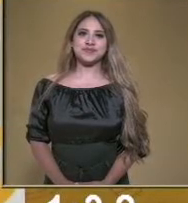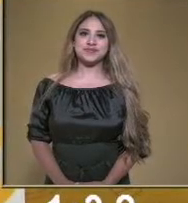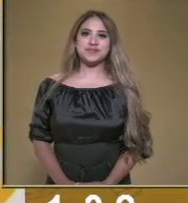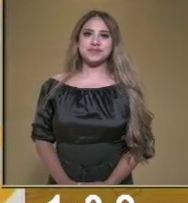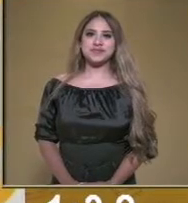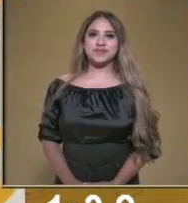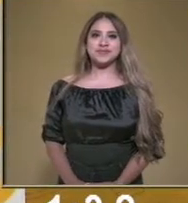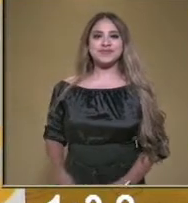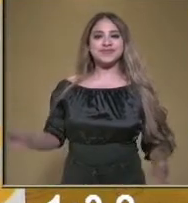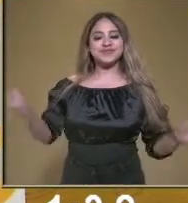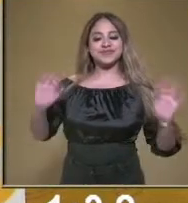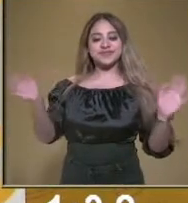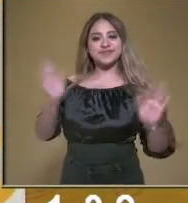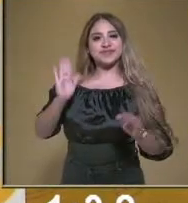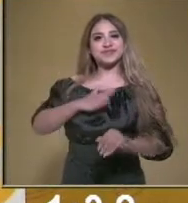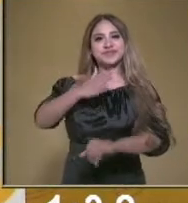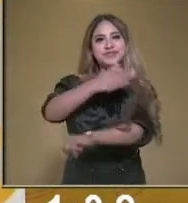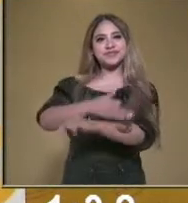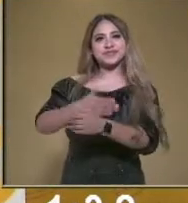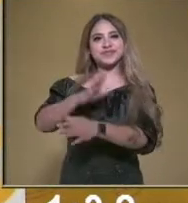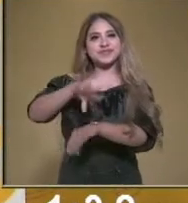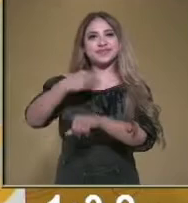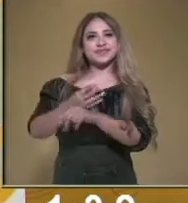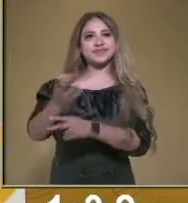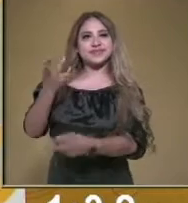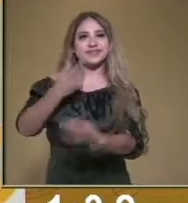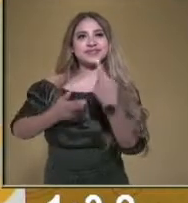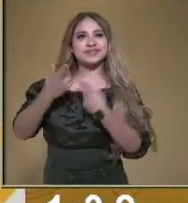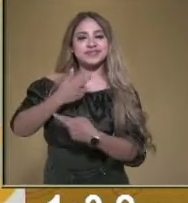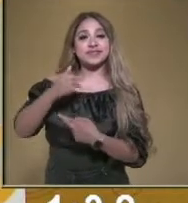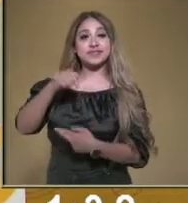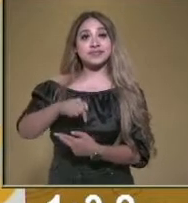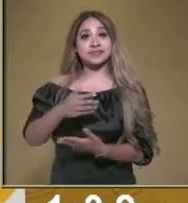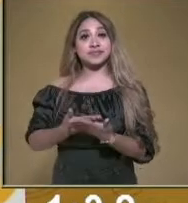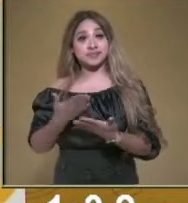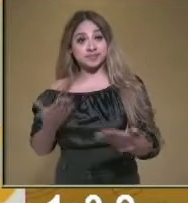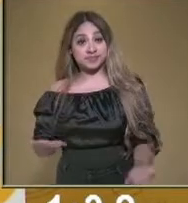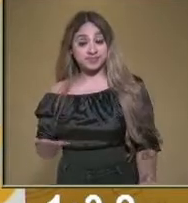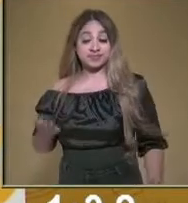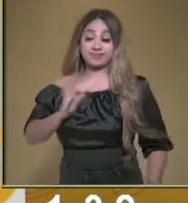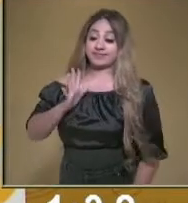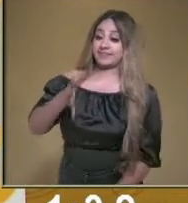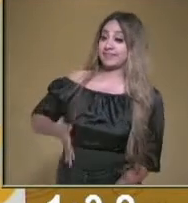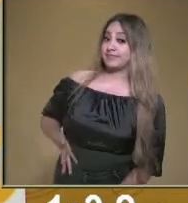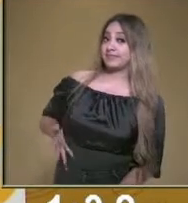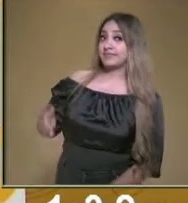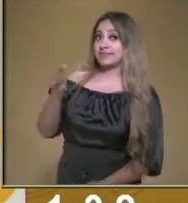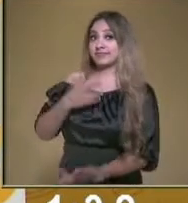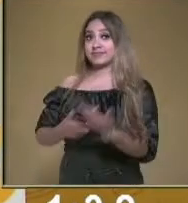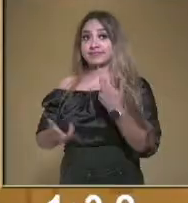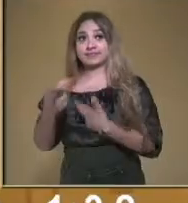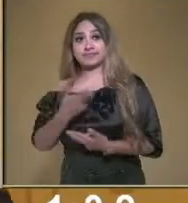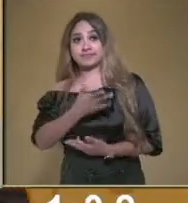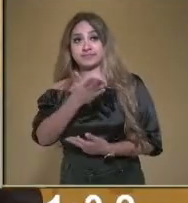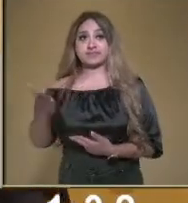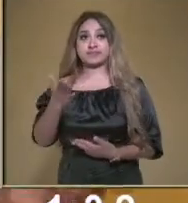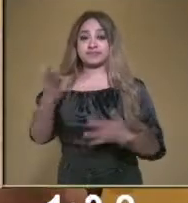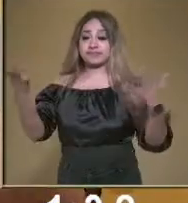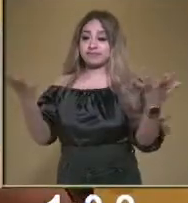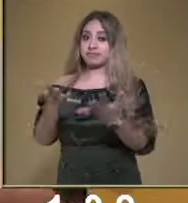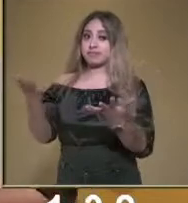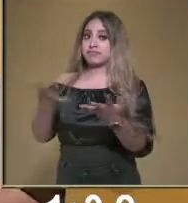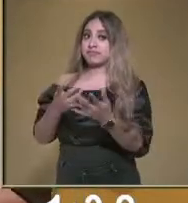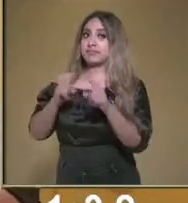Hola, muy buenas tardes. Estamos aquí de nuevo de regreso con ustedes. Es un gran orgullo regresar con ustedes y participar,